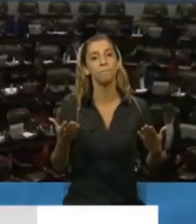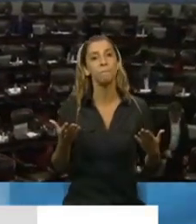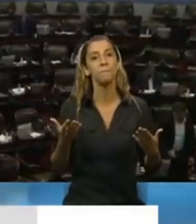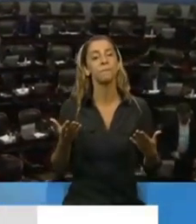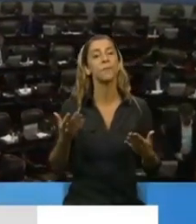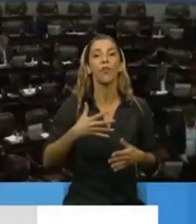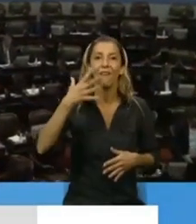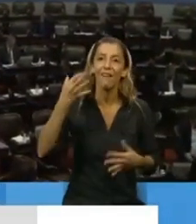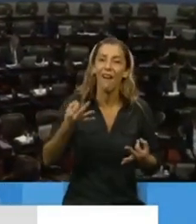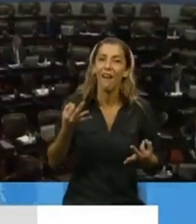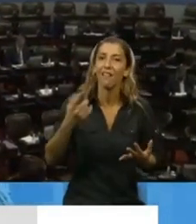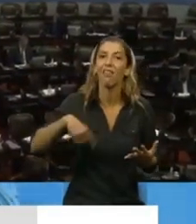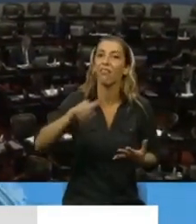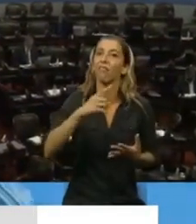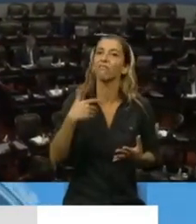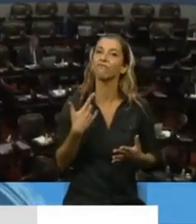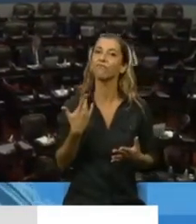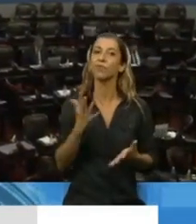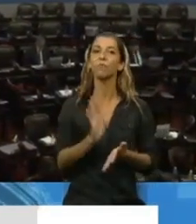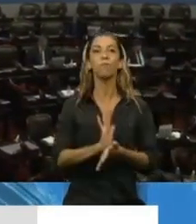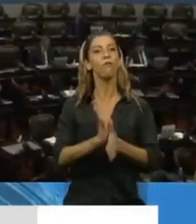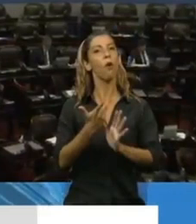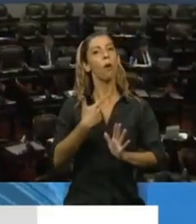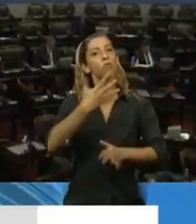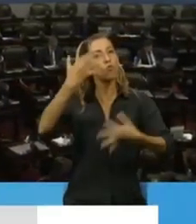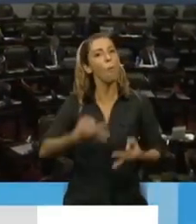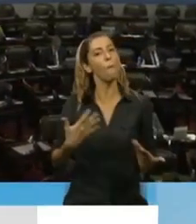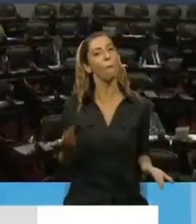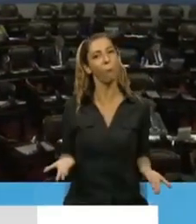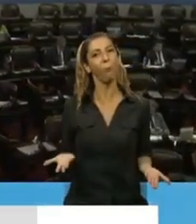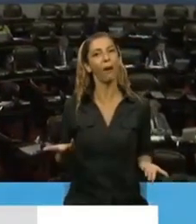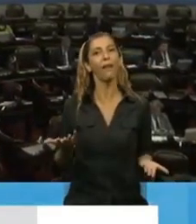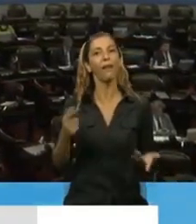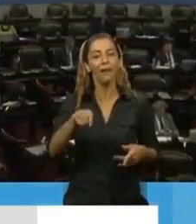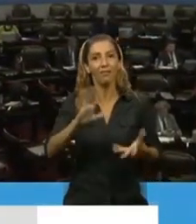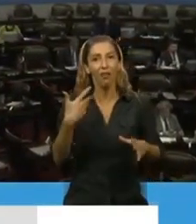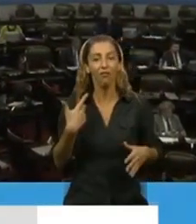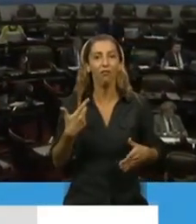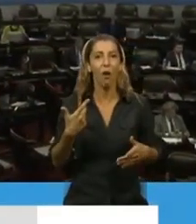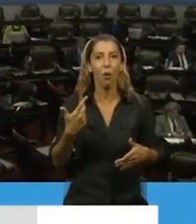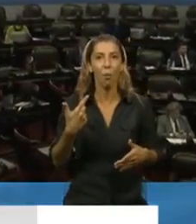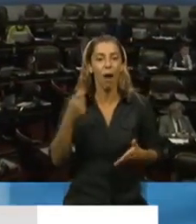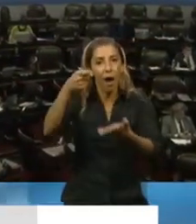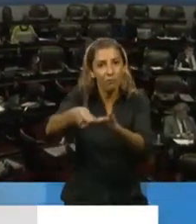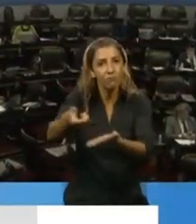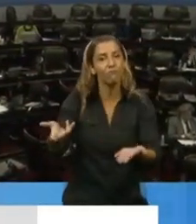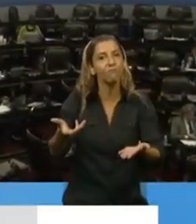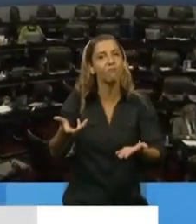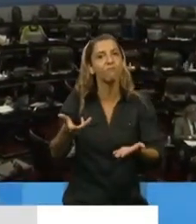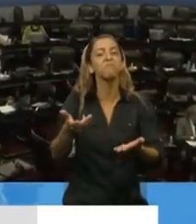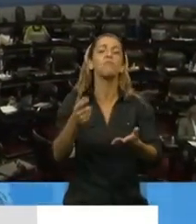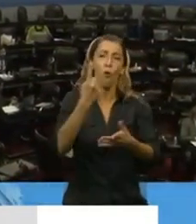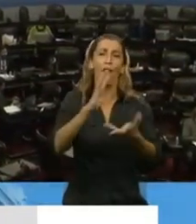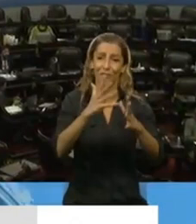cumplir con la obligación que como Estado tenemos de reconocerles no solo con los aplausos, sino también